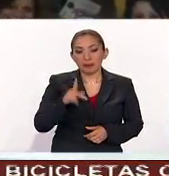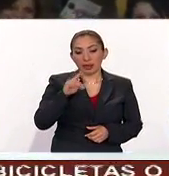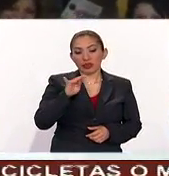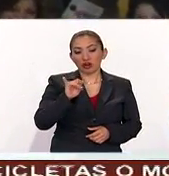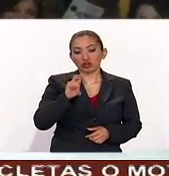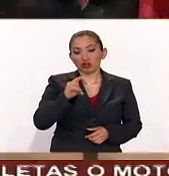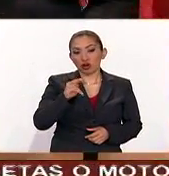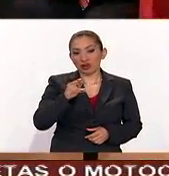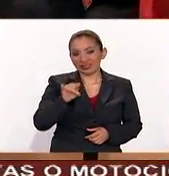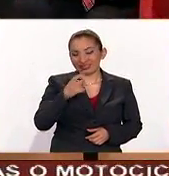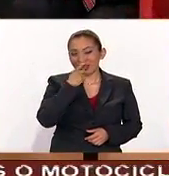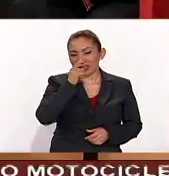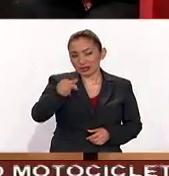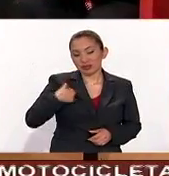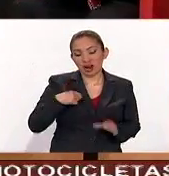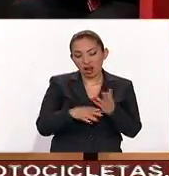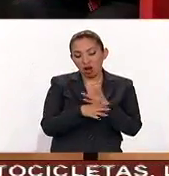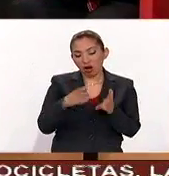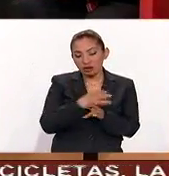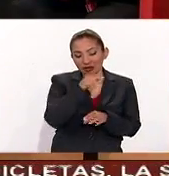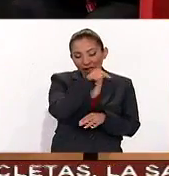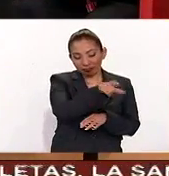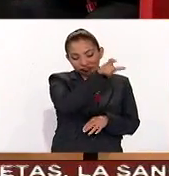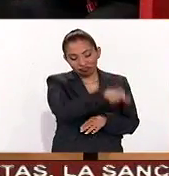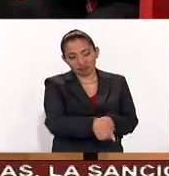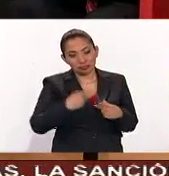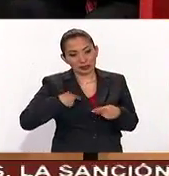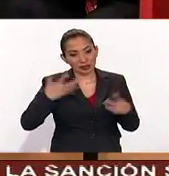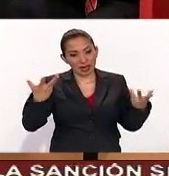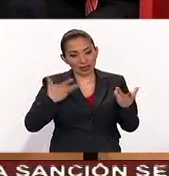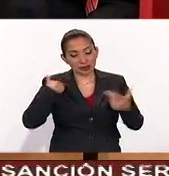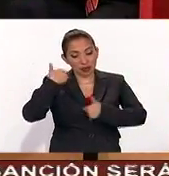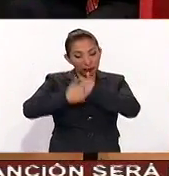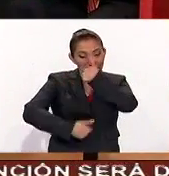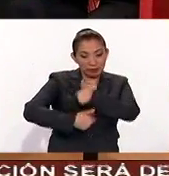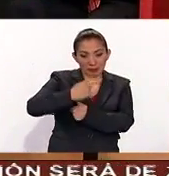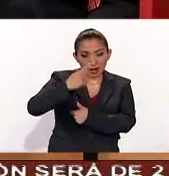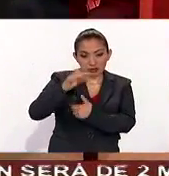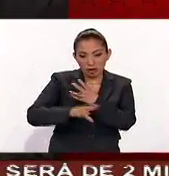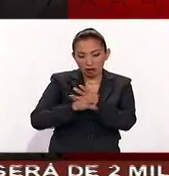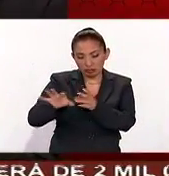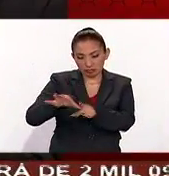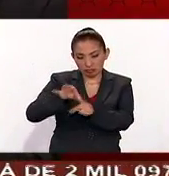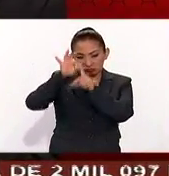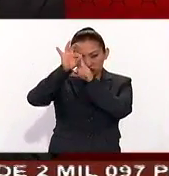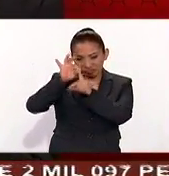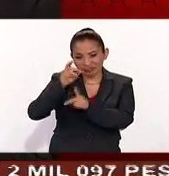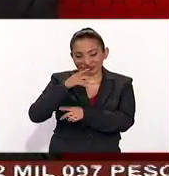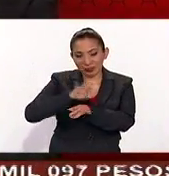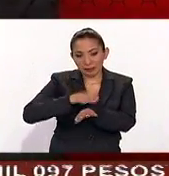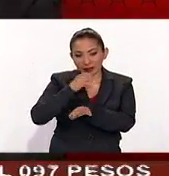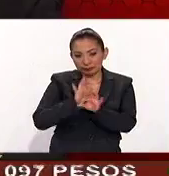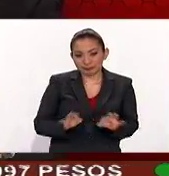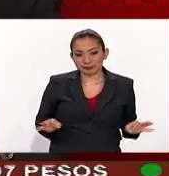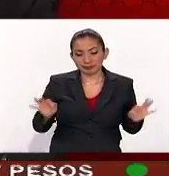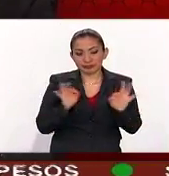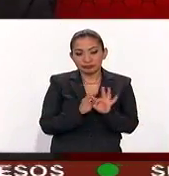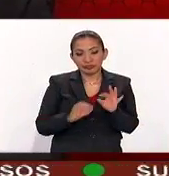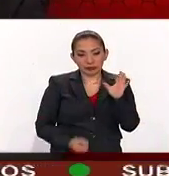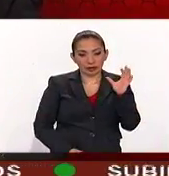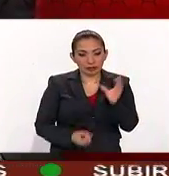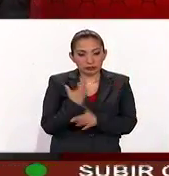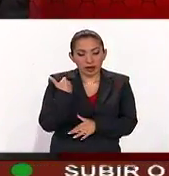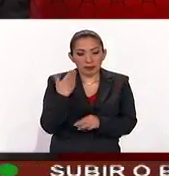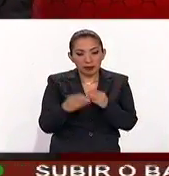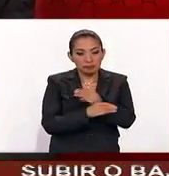hay un elemento que creo que es característico en los agentes inmobiliarios que es la competencia pero hay un elemento que a me gustaría que nos hablas al respecto que son las nuevas